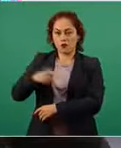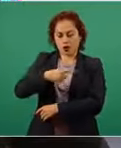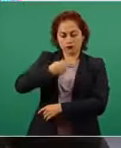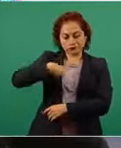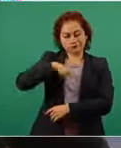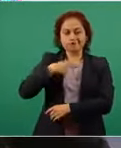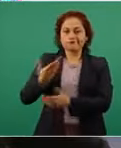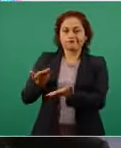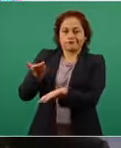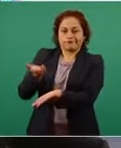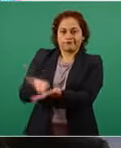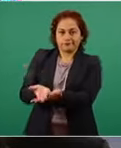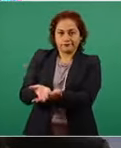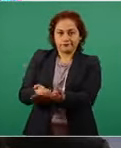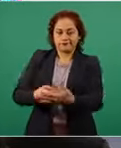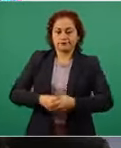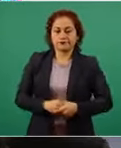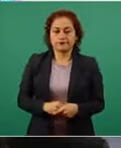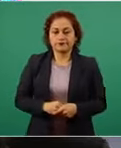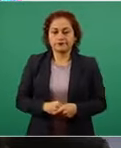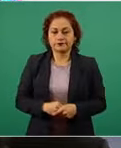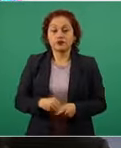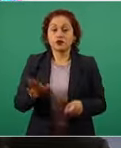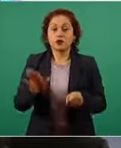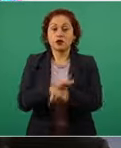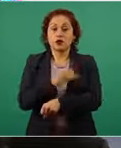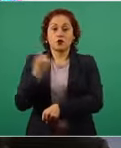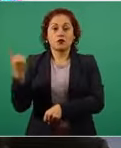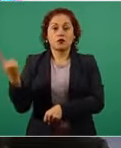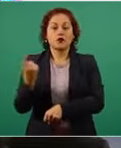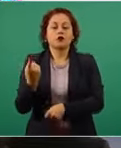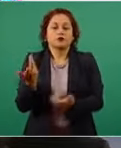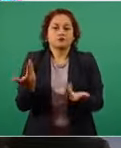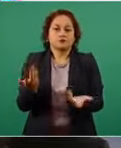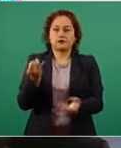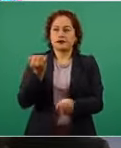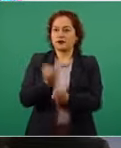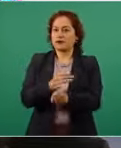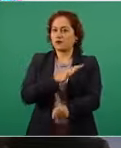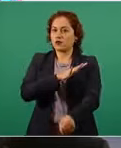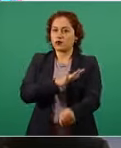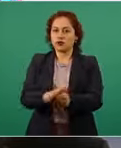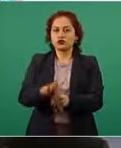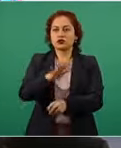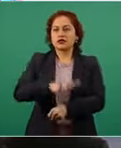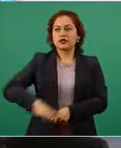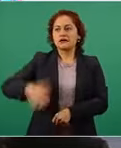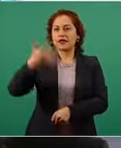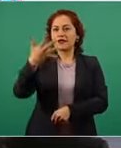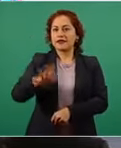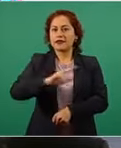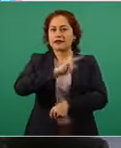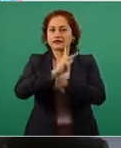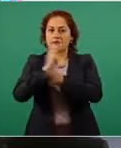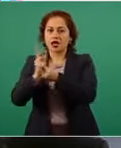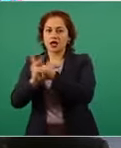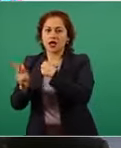lo inaceptable que resulta el acaparamiento de las vacunas. Diez países se están concentrando ya casi